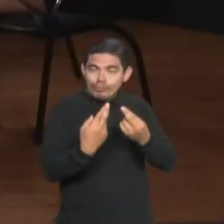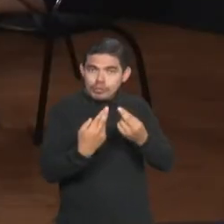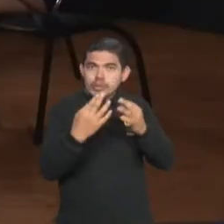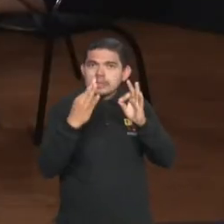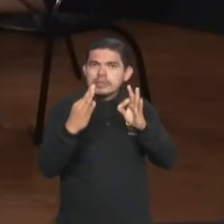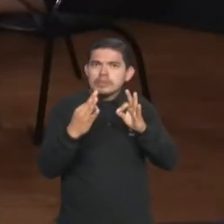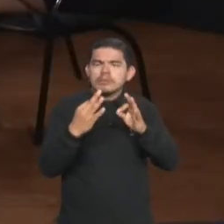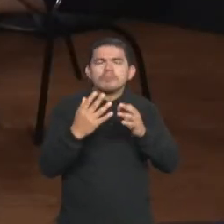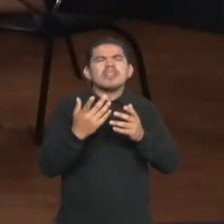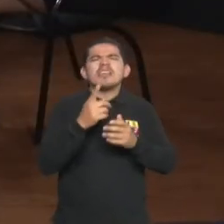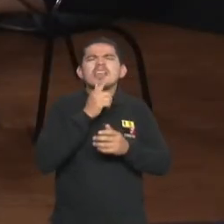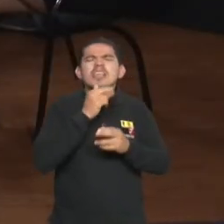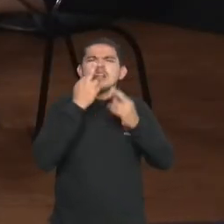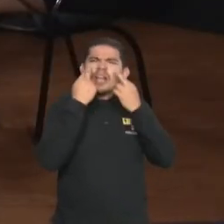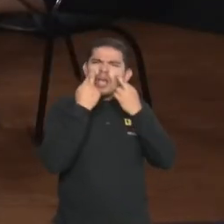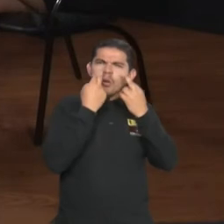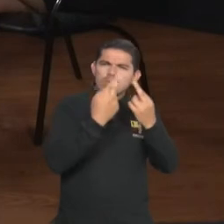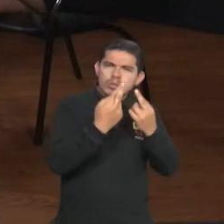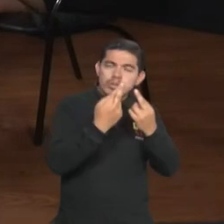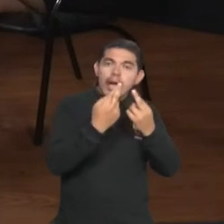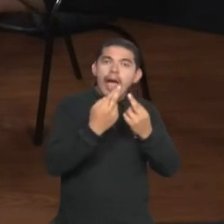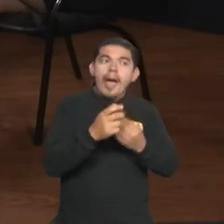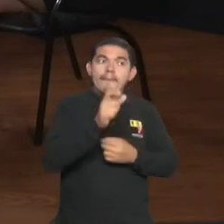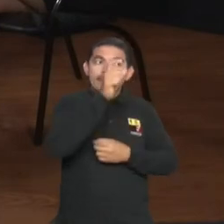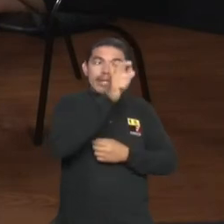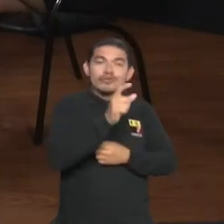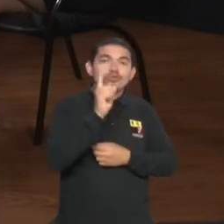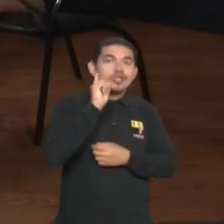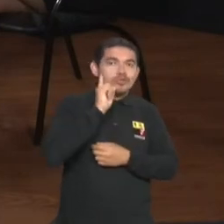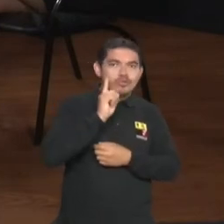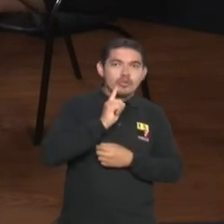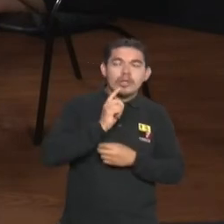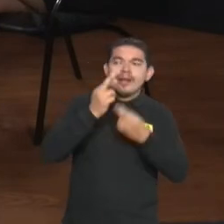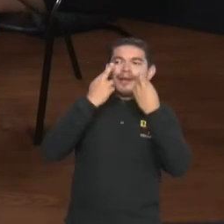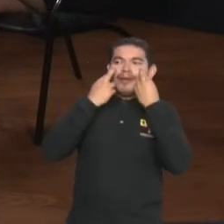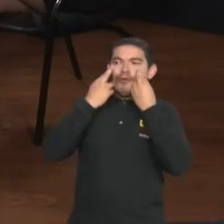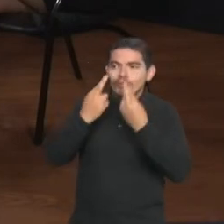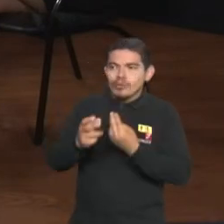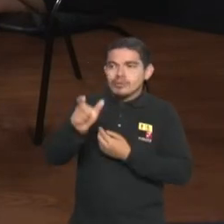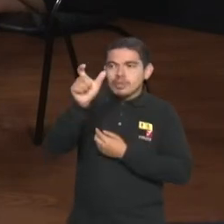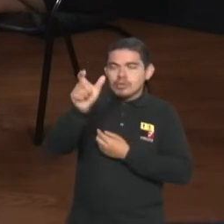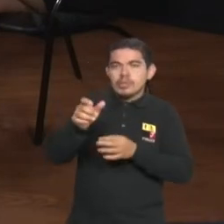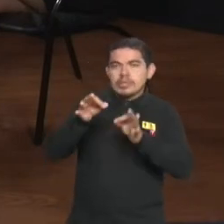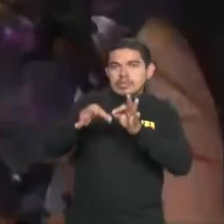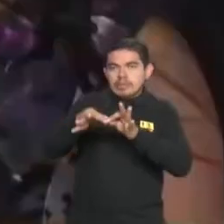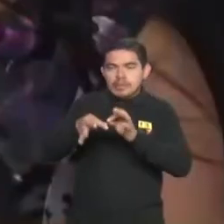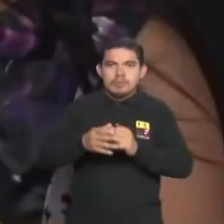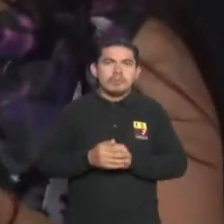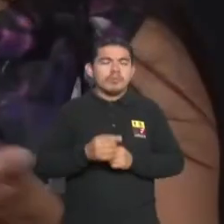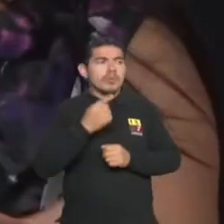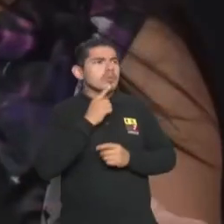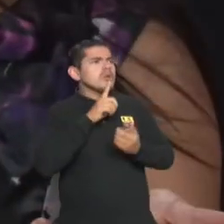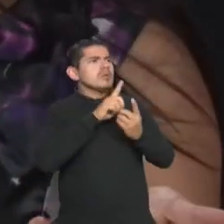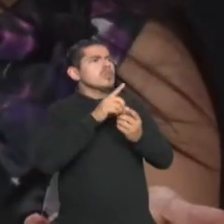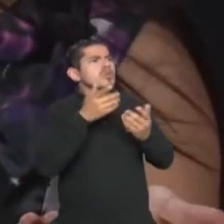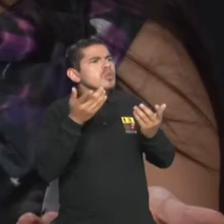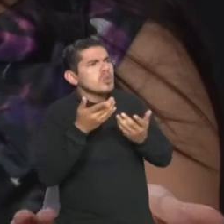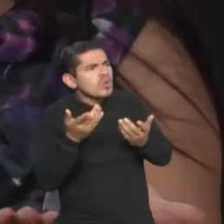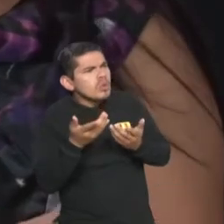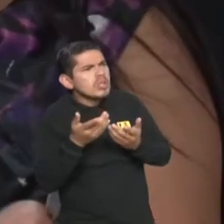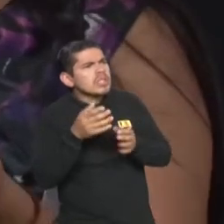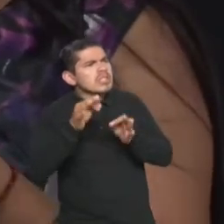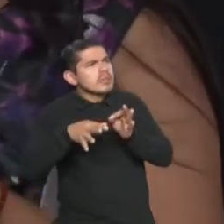el tema del reconocimiento del intérprete nace de la persona sorda, nace de la comunidad. A quienes acudimos a preguntar dónde hay intérpretes es a las